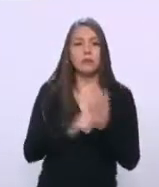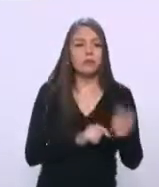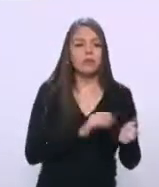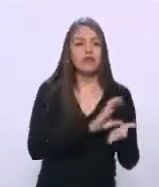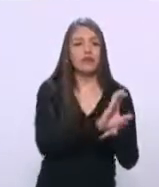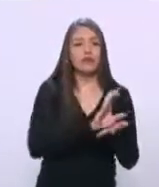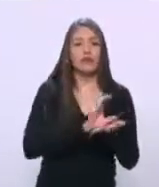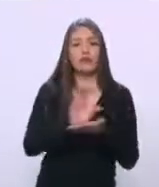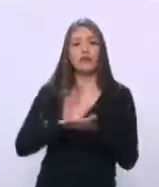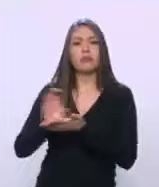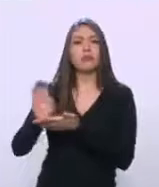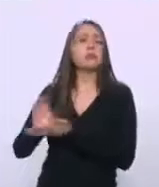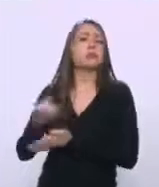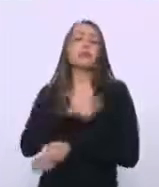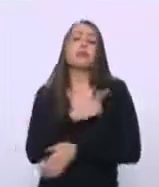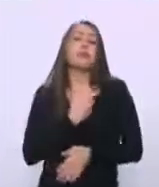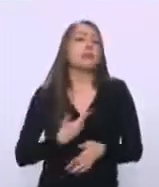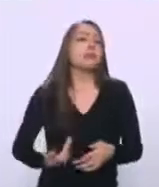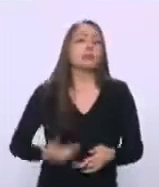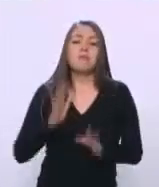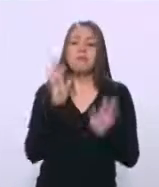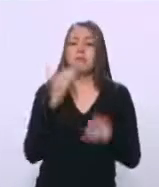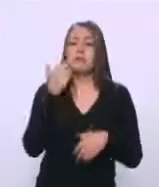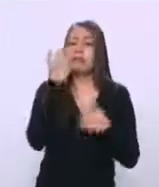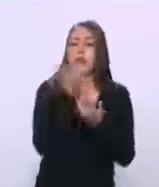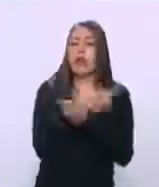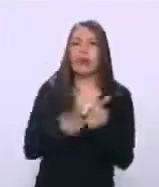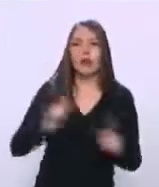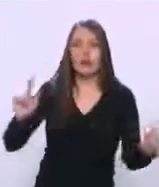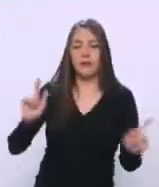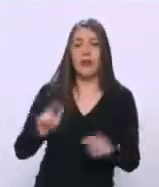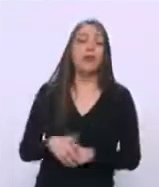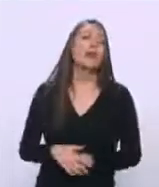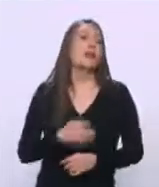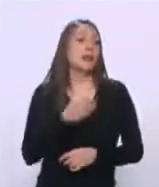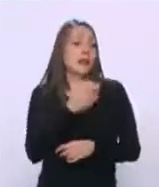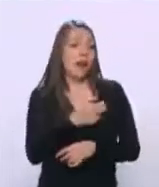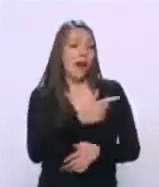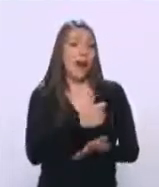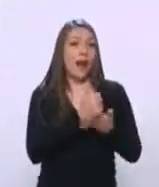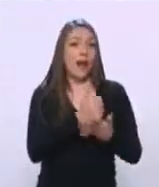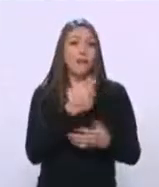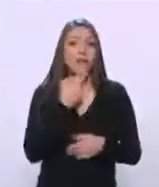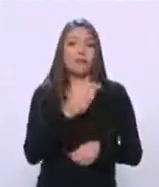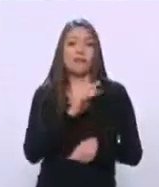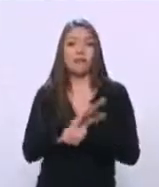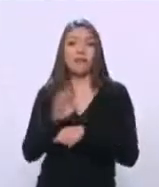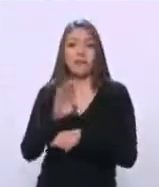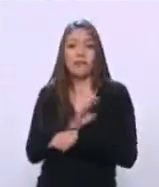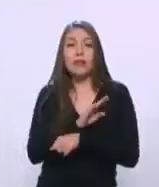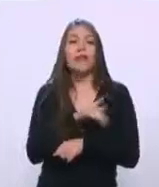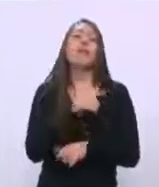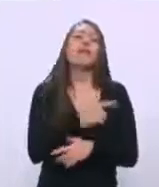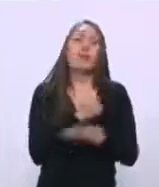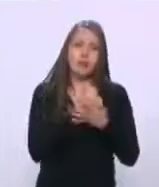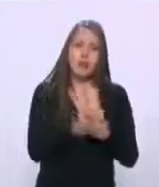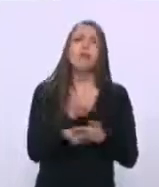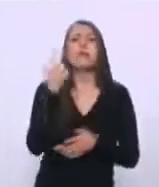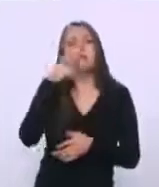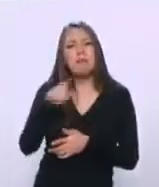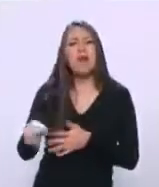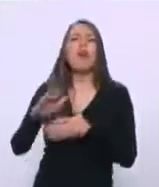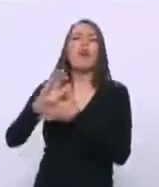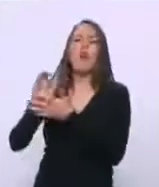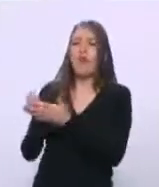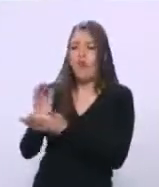cheques a quien el presidente decidía. Este beneficio, pues también Aguilar Camino obtuvo estos contratos y